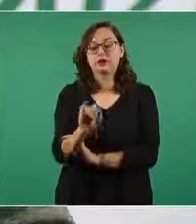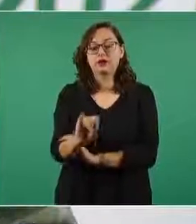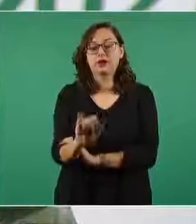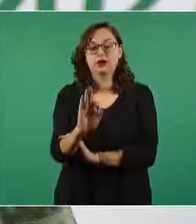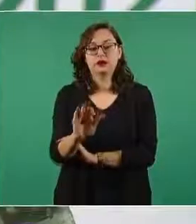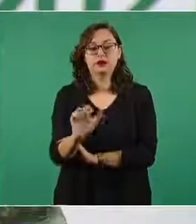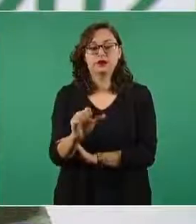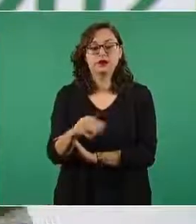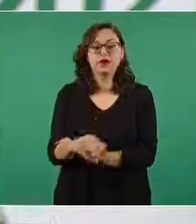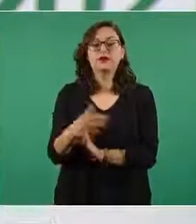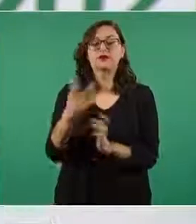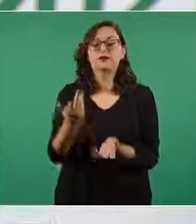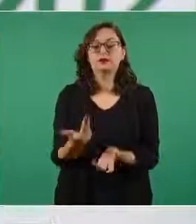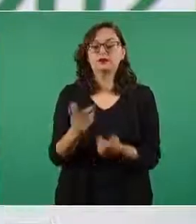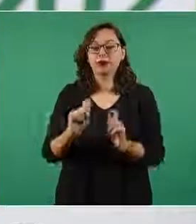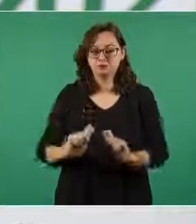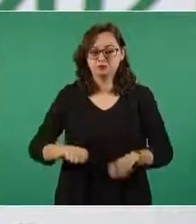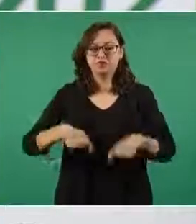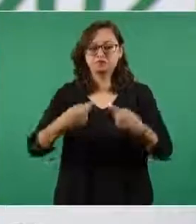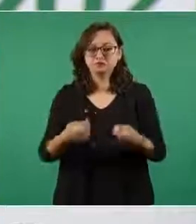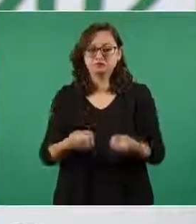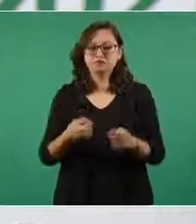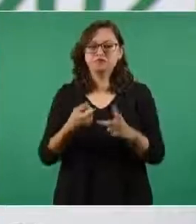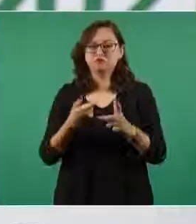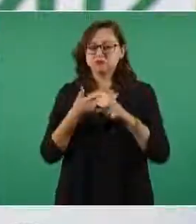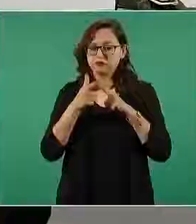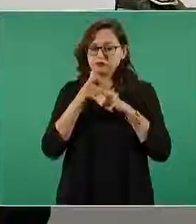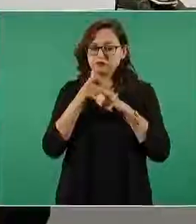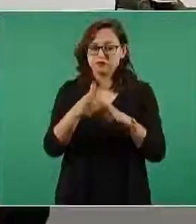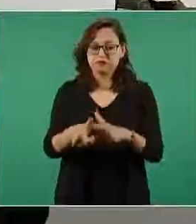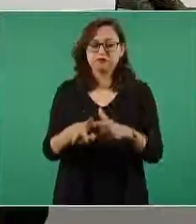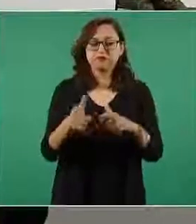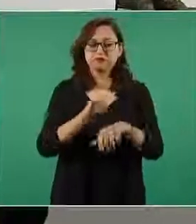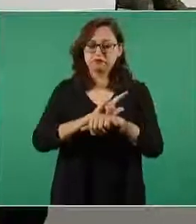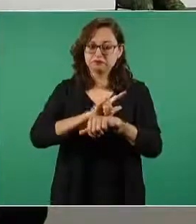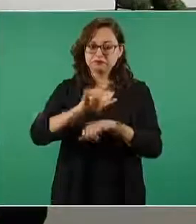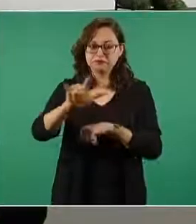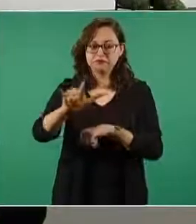para su operación comercial ¿es cuánto??